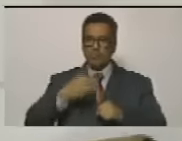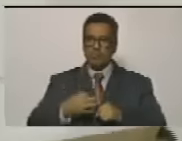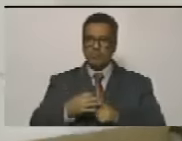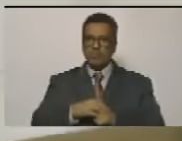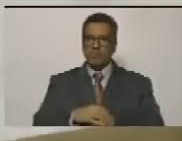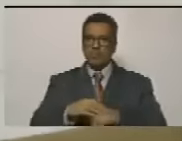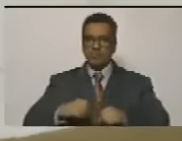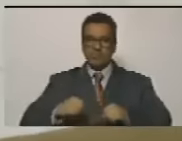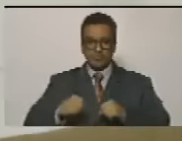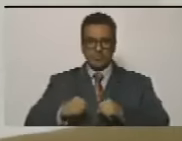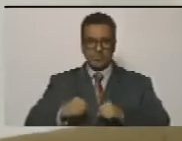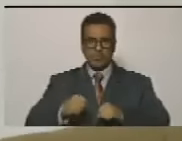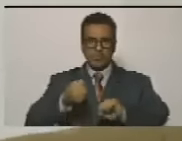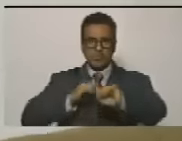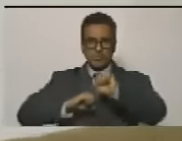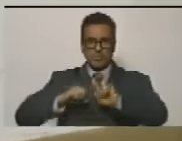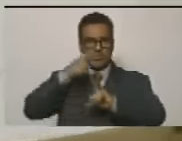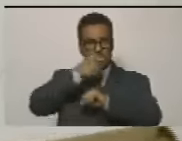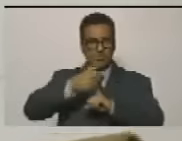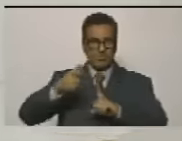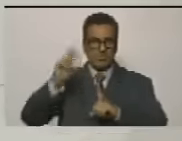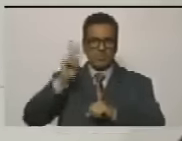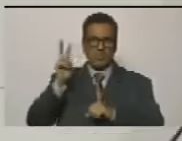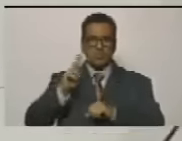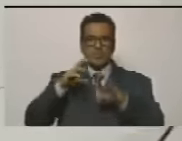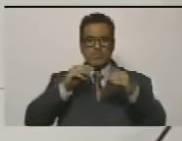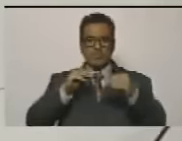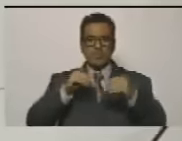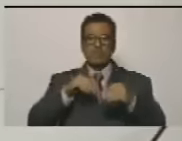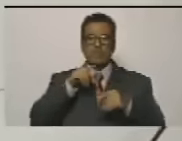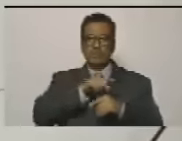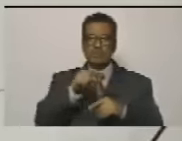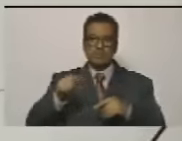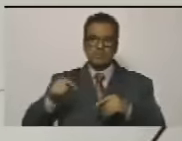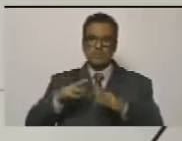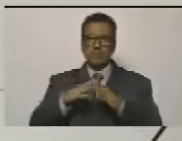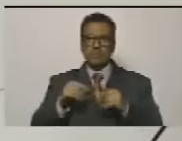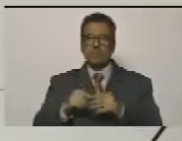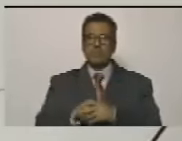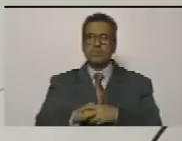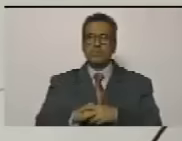y la posición de defensa del pueblo de Venezuela hablamos hasta con el diablo